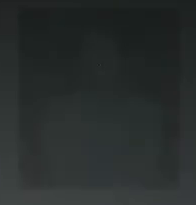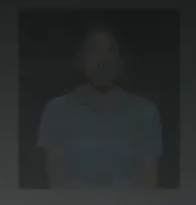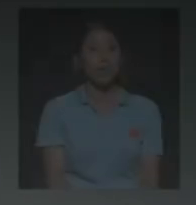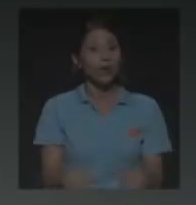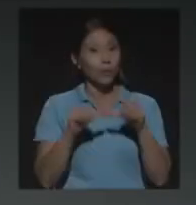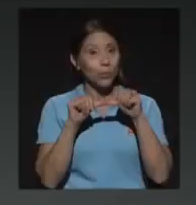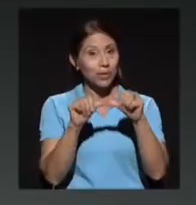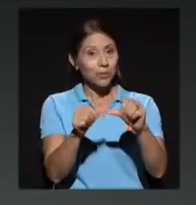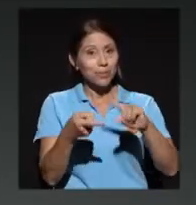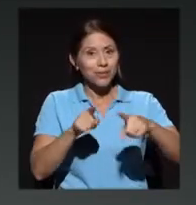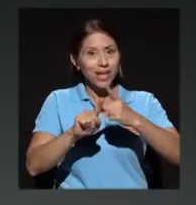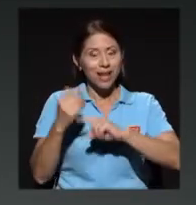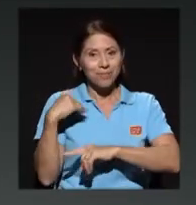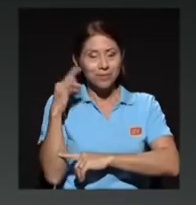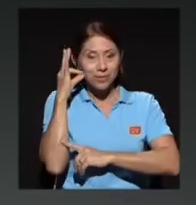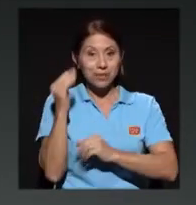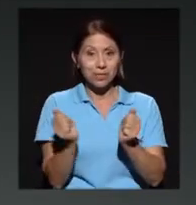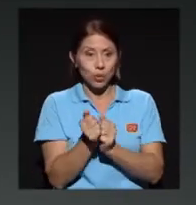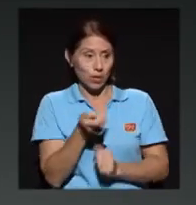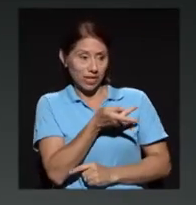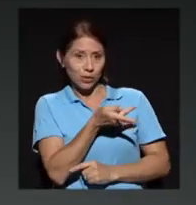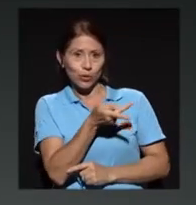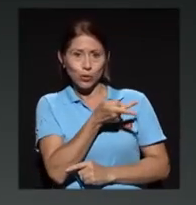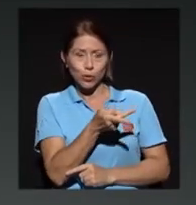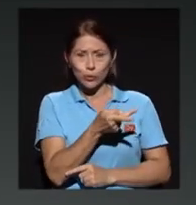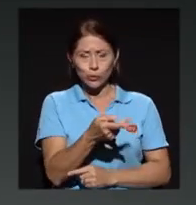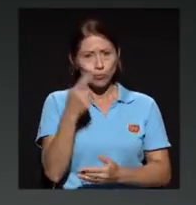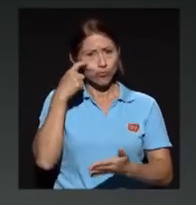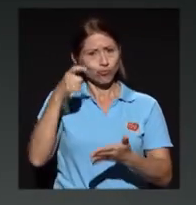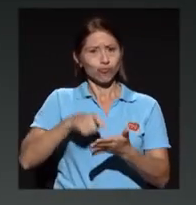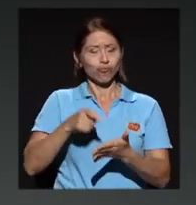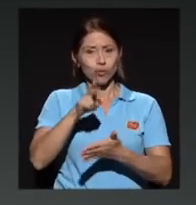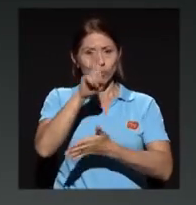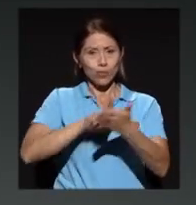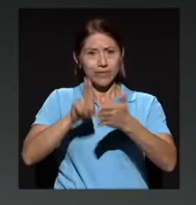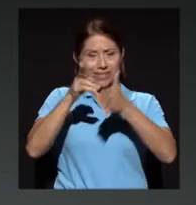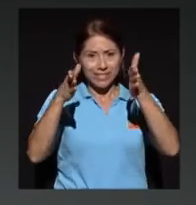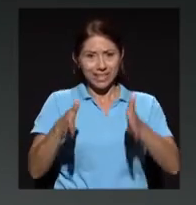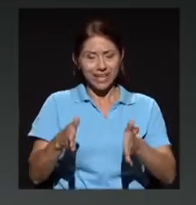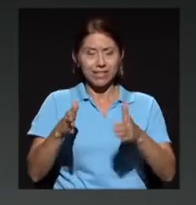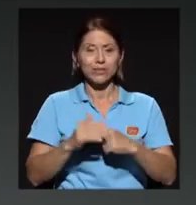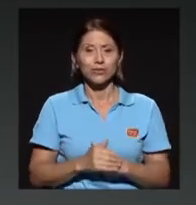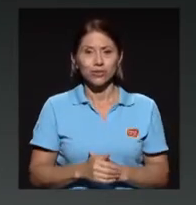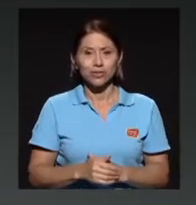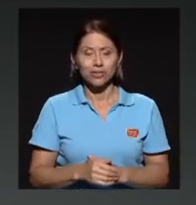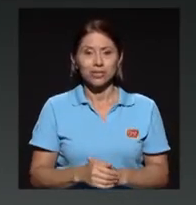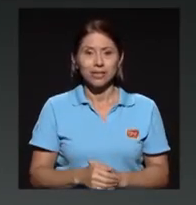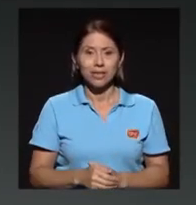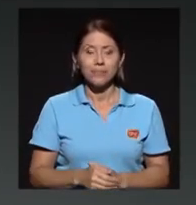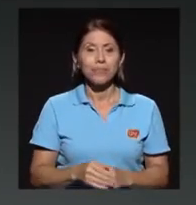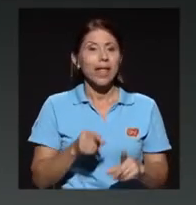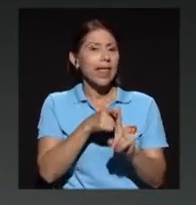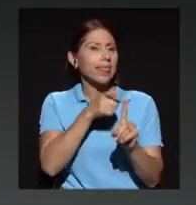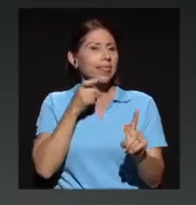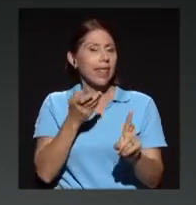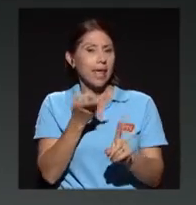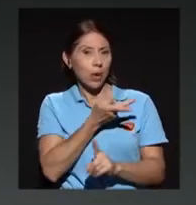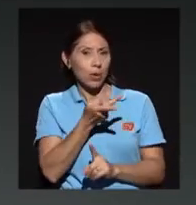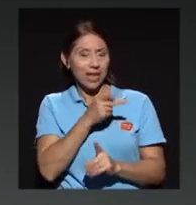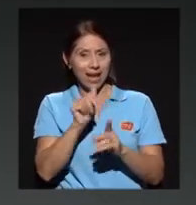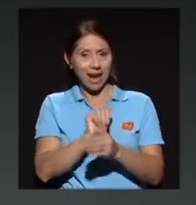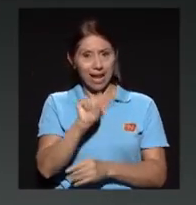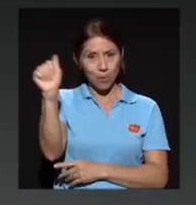Continuamos, amigas y amigos, con estos dos distinguidos universitarios de origen alajuelense,